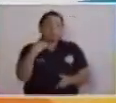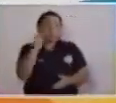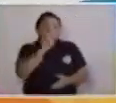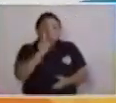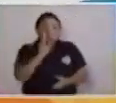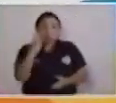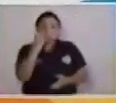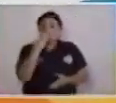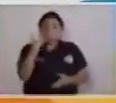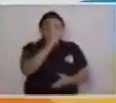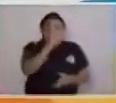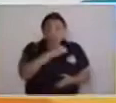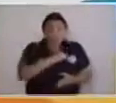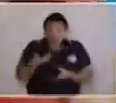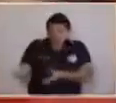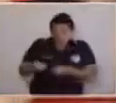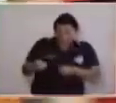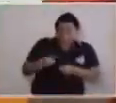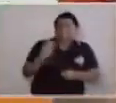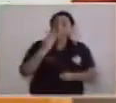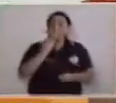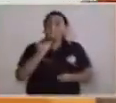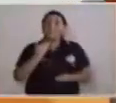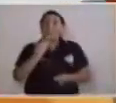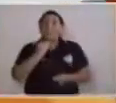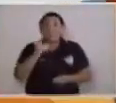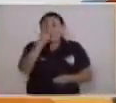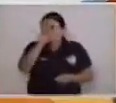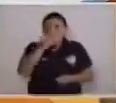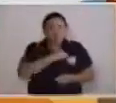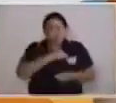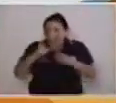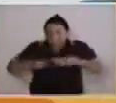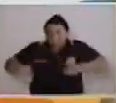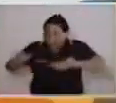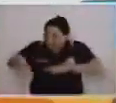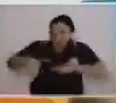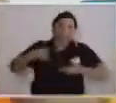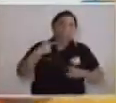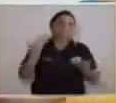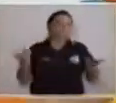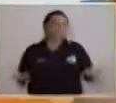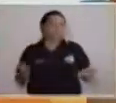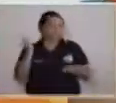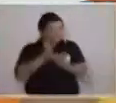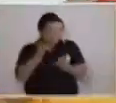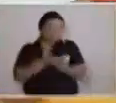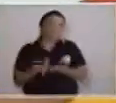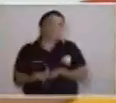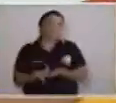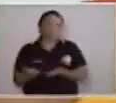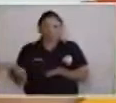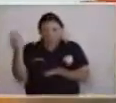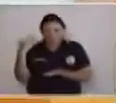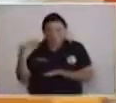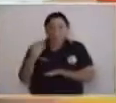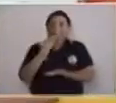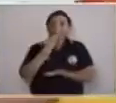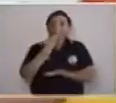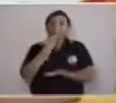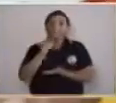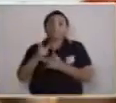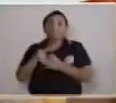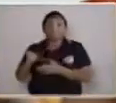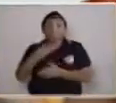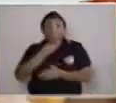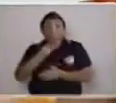pegarle al lobo. El lobo no quiere sacar a la Chiva. La Chiva no quiere salir de ahí. ¡Sal de ahí, Chiva